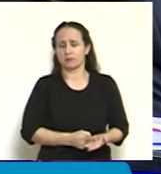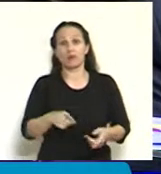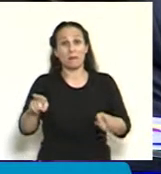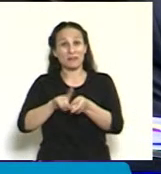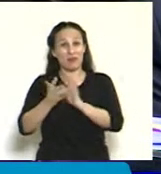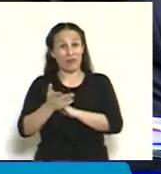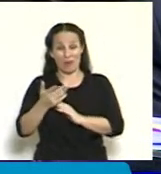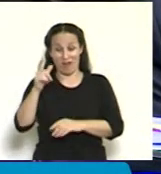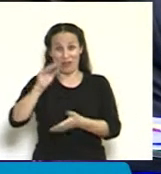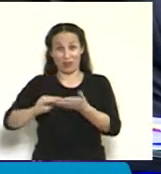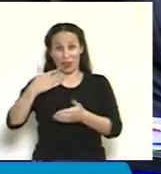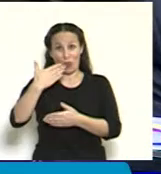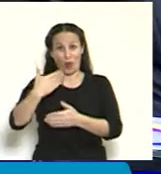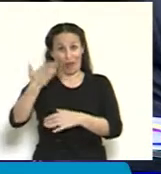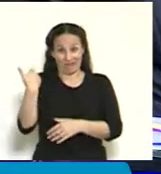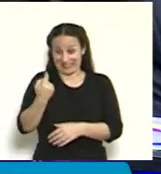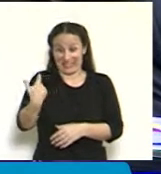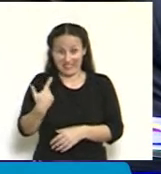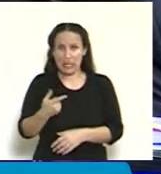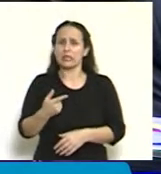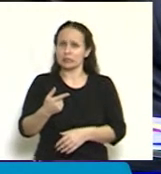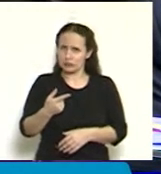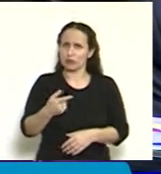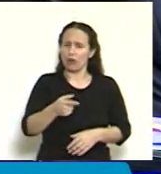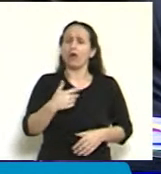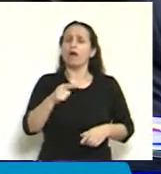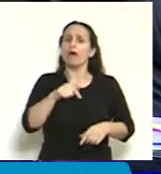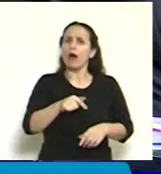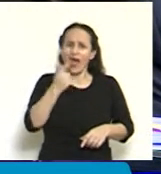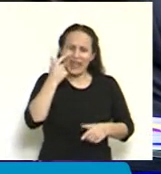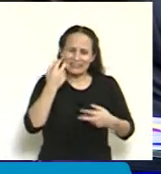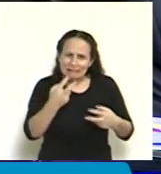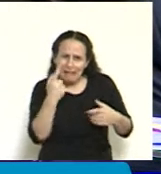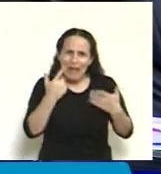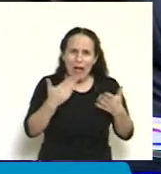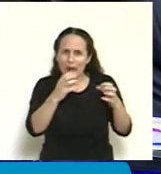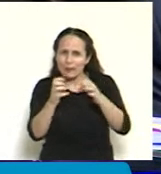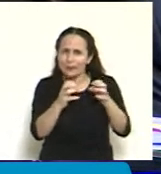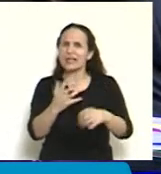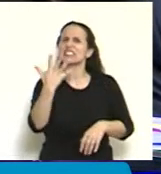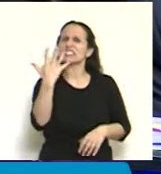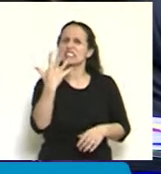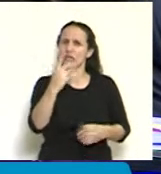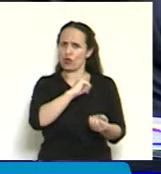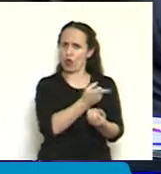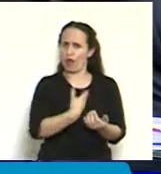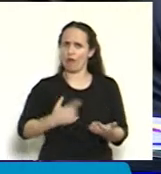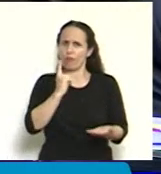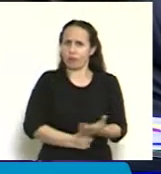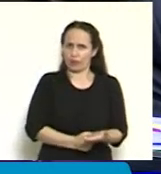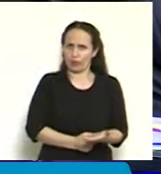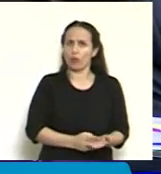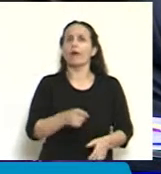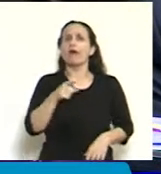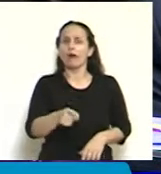preopinante, tenemos en análisis 5 DNU. Yo le quisiera decir que de esos 5 hay 3,